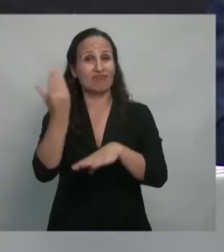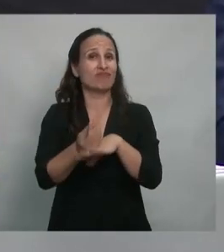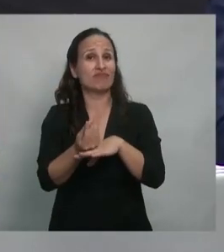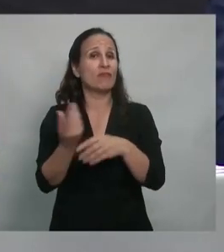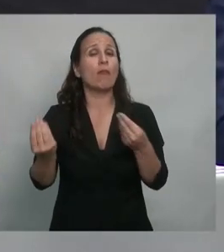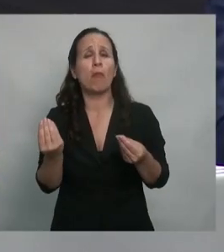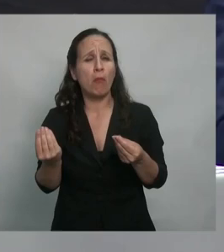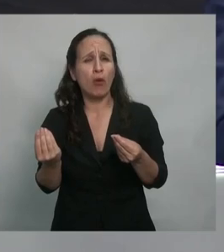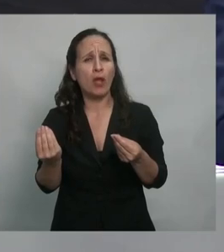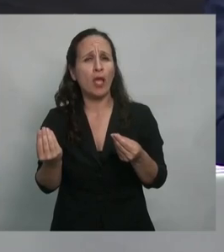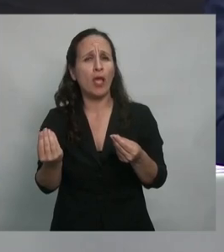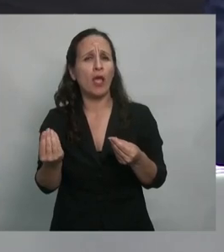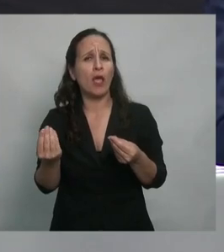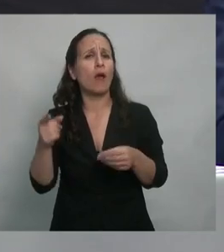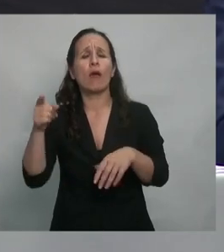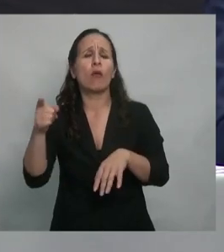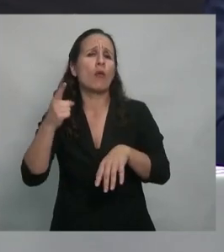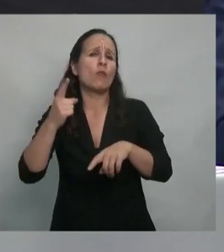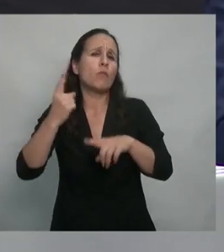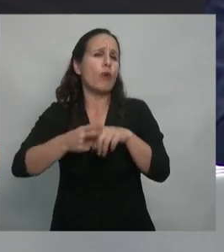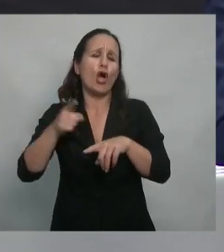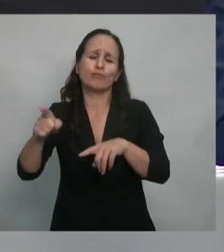por las condiciones humillantes